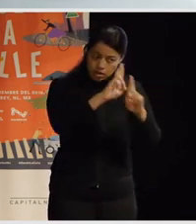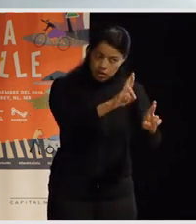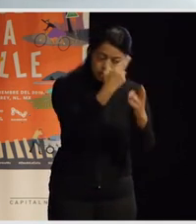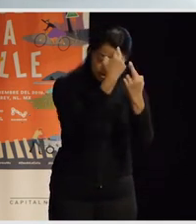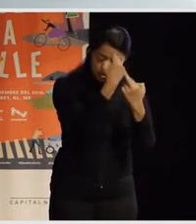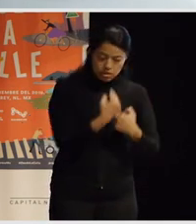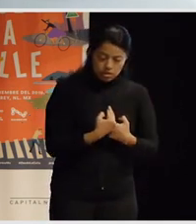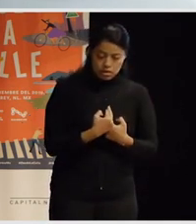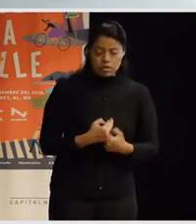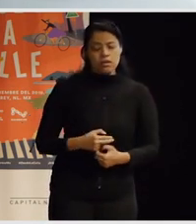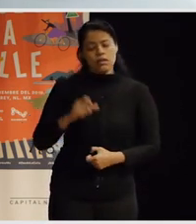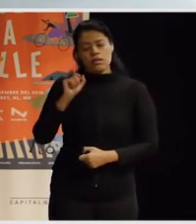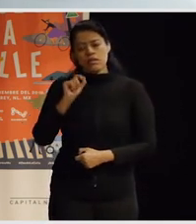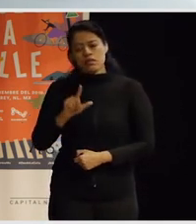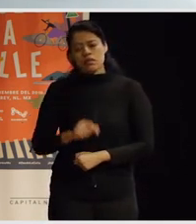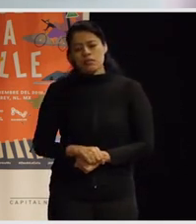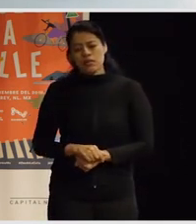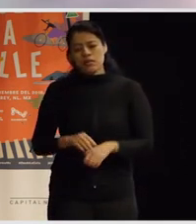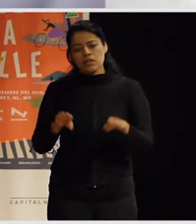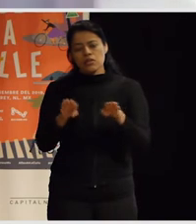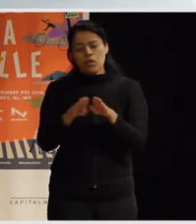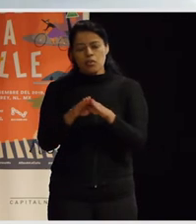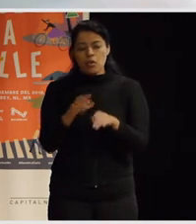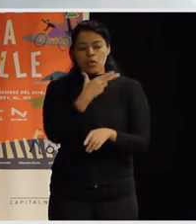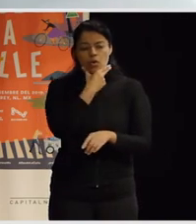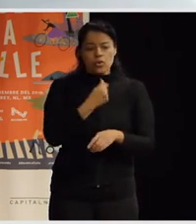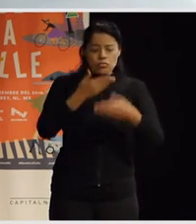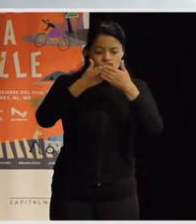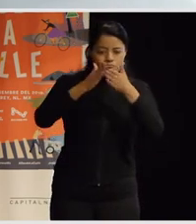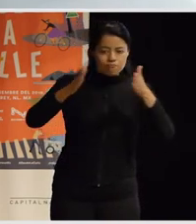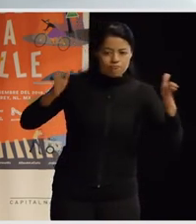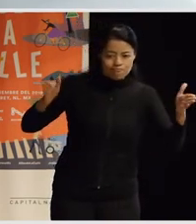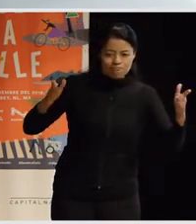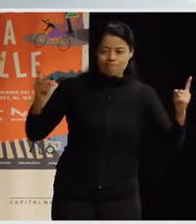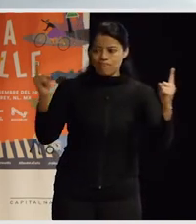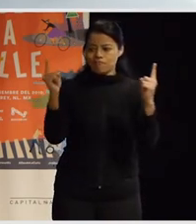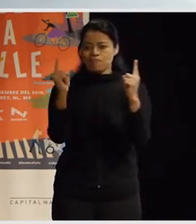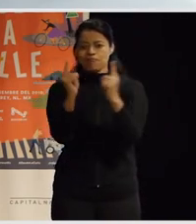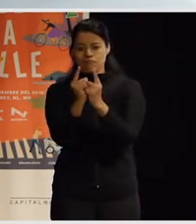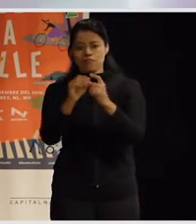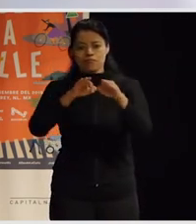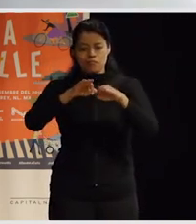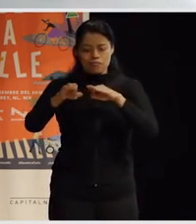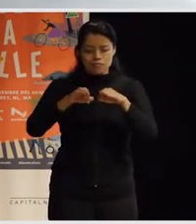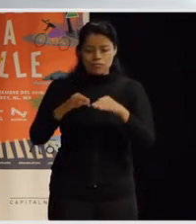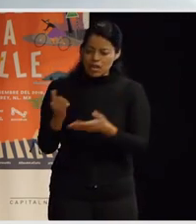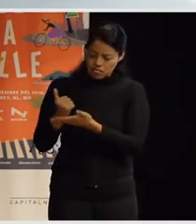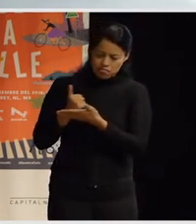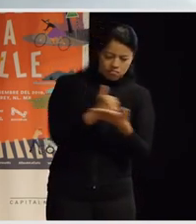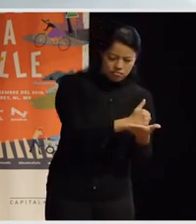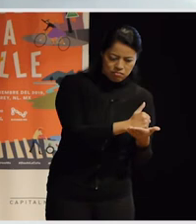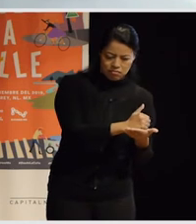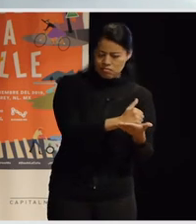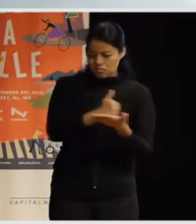su… también, digamos, como su apertura de decir, bueno, cuéntenos, cuéntenos toda esa parte, ¿no?, que